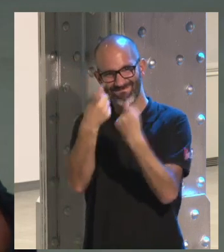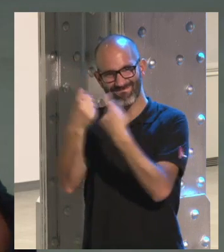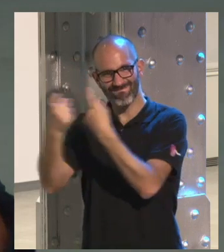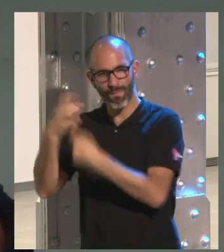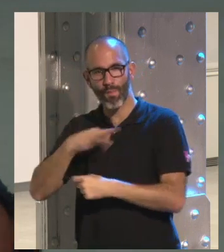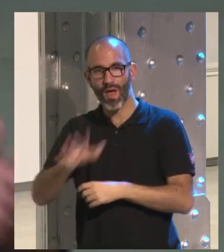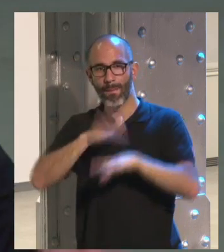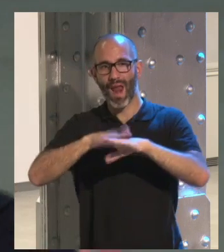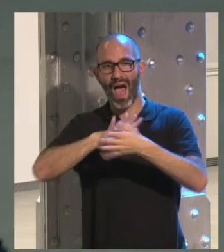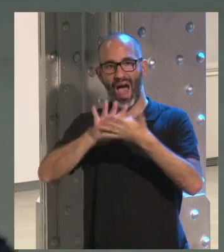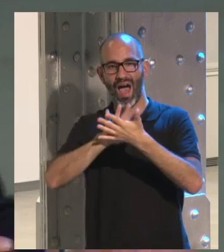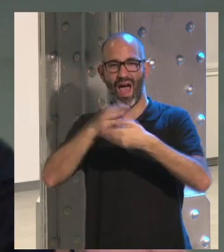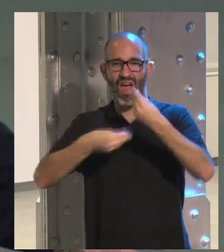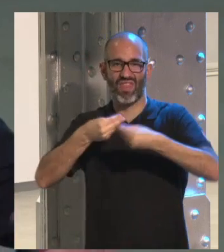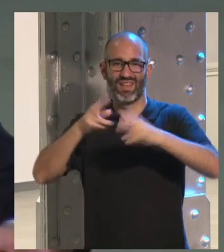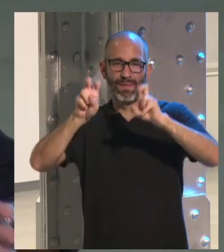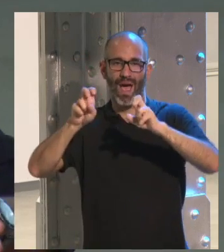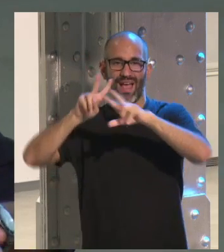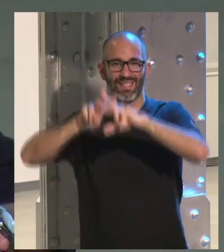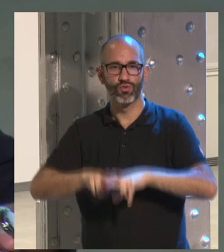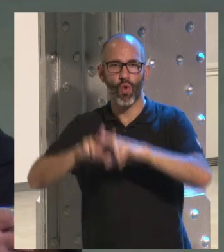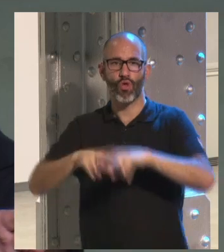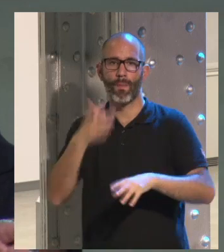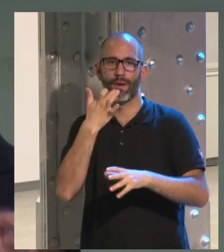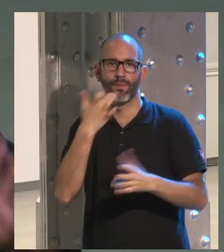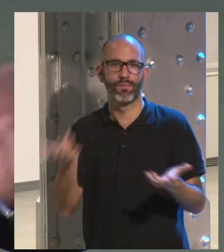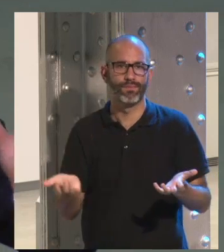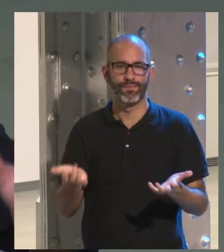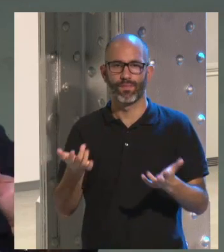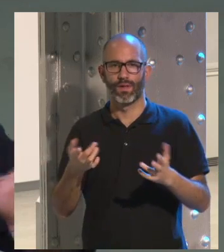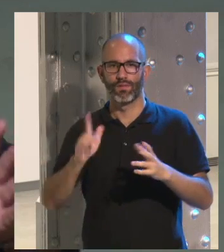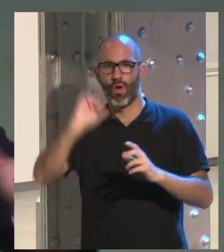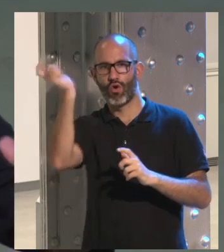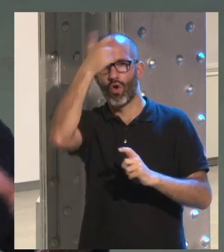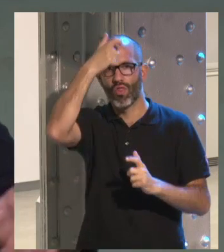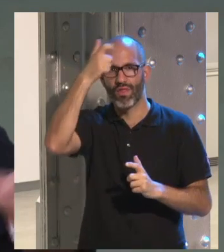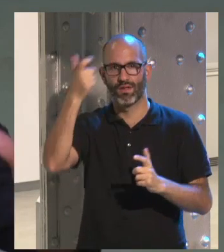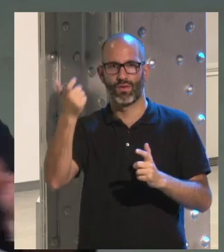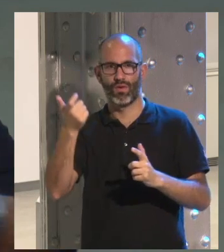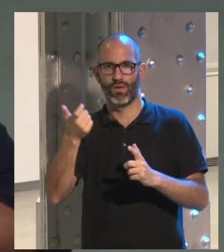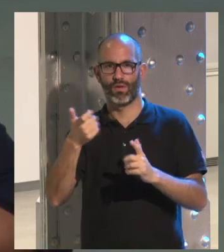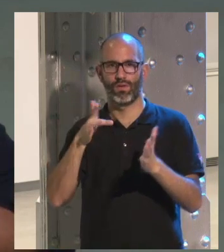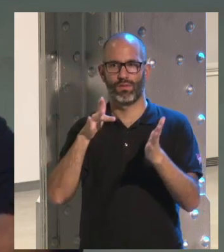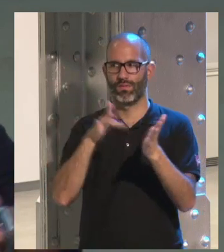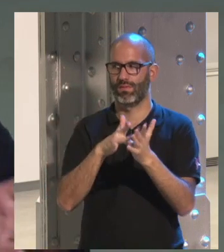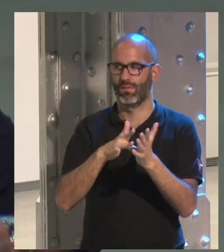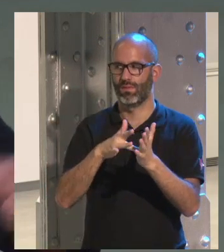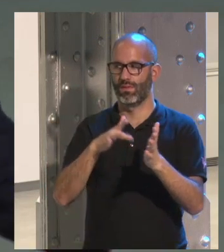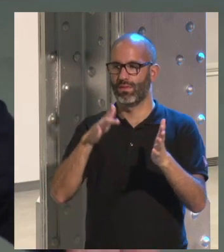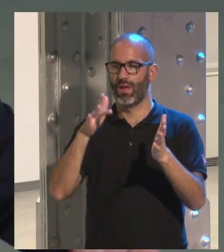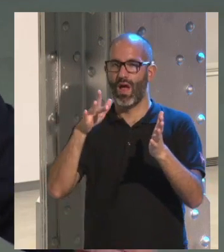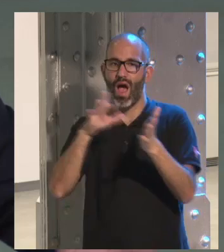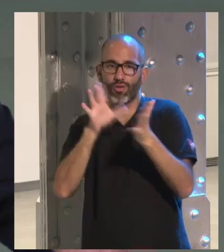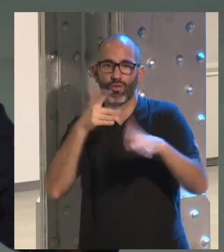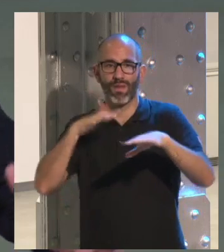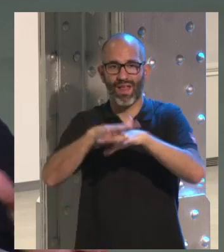hace un estudio de ese tipo como se ha hecho también que si hay un concepto de FOMO Fear of Missing Out que es que si